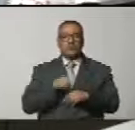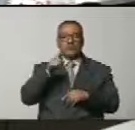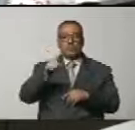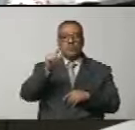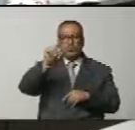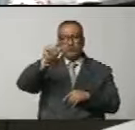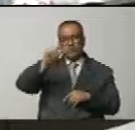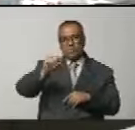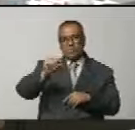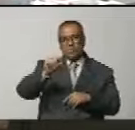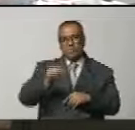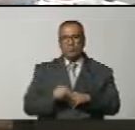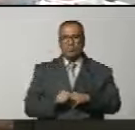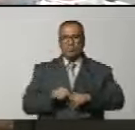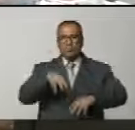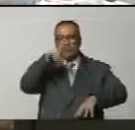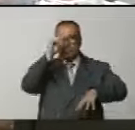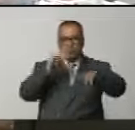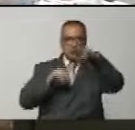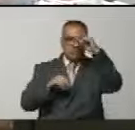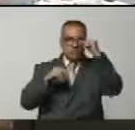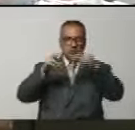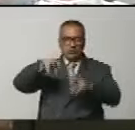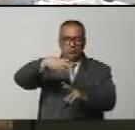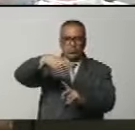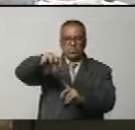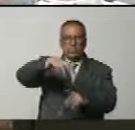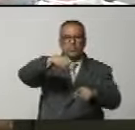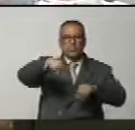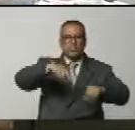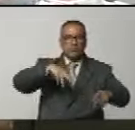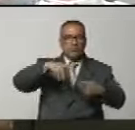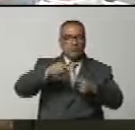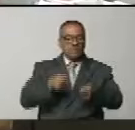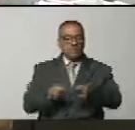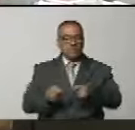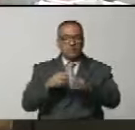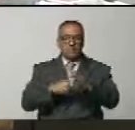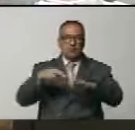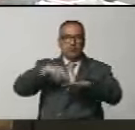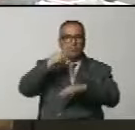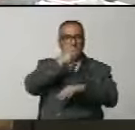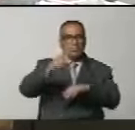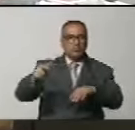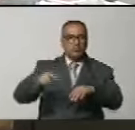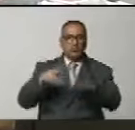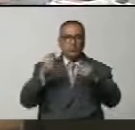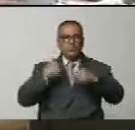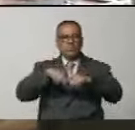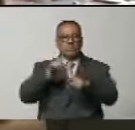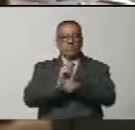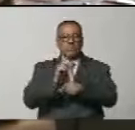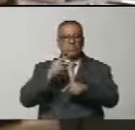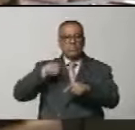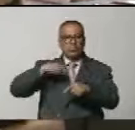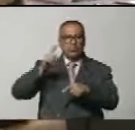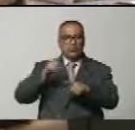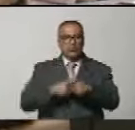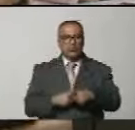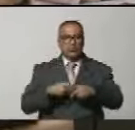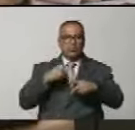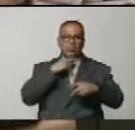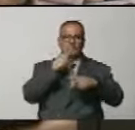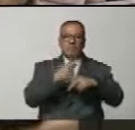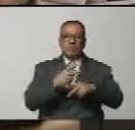pequeño aprendiz, su títere de Leopoldo López, para tratar de levantar un pueblo que con lo único que se levanta es con su